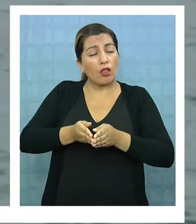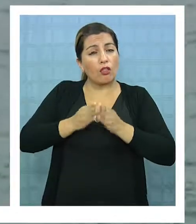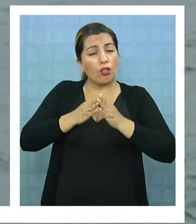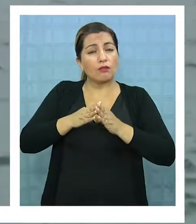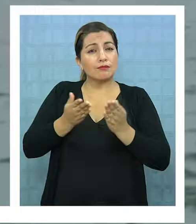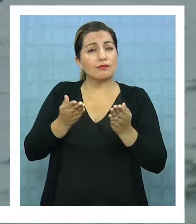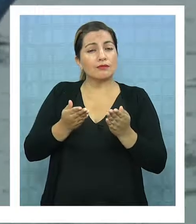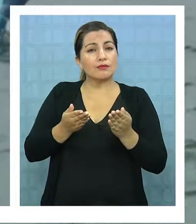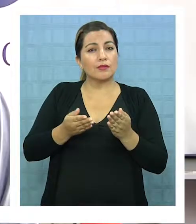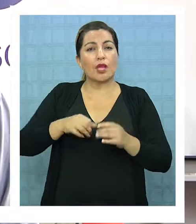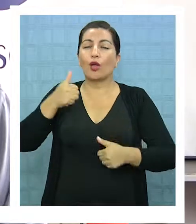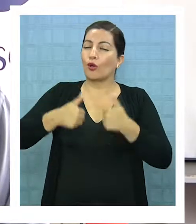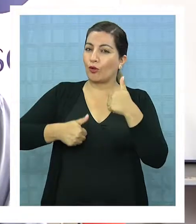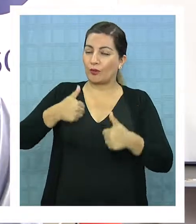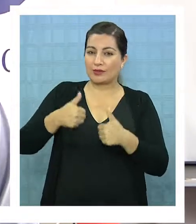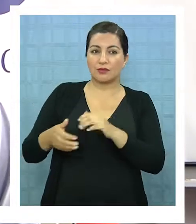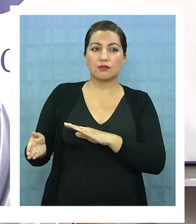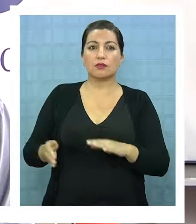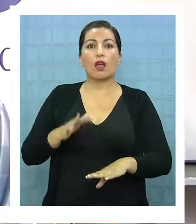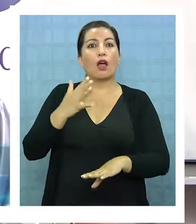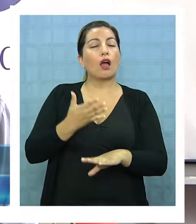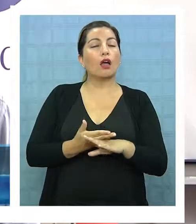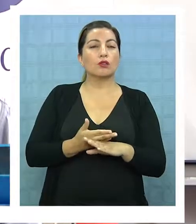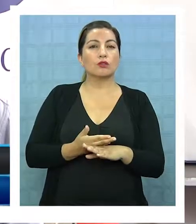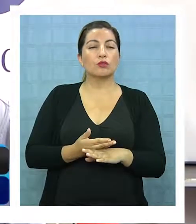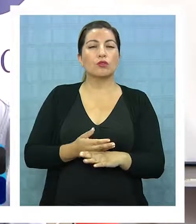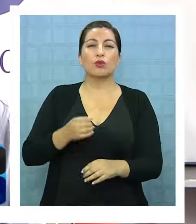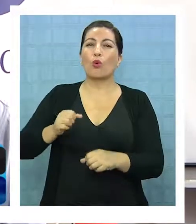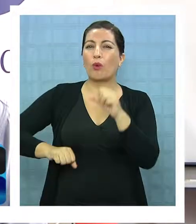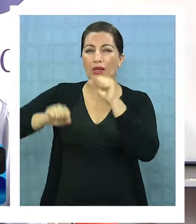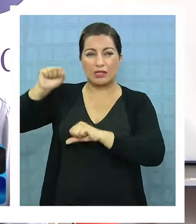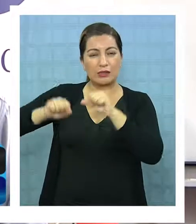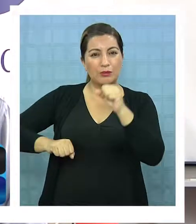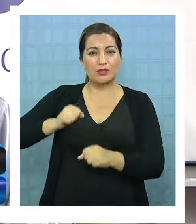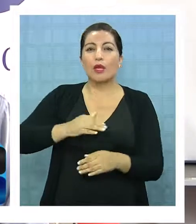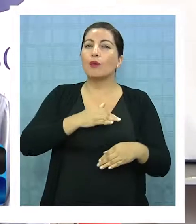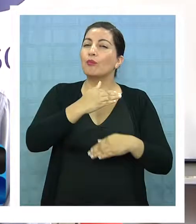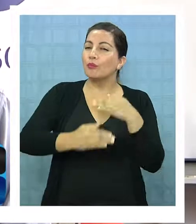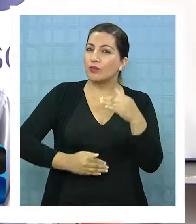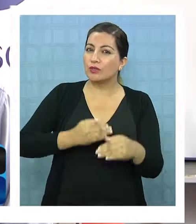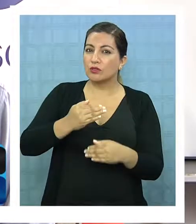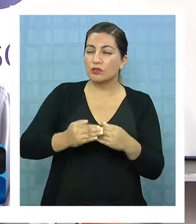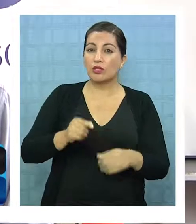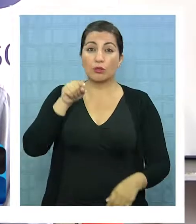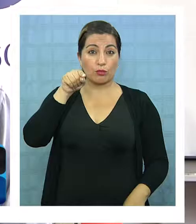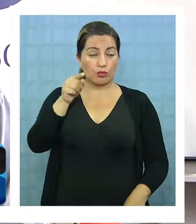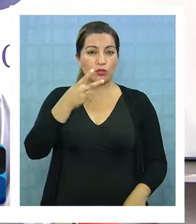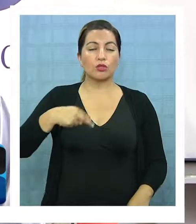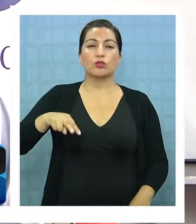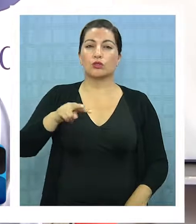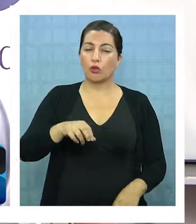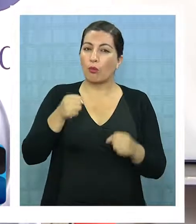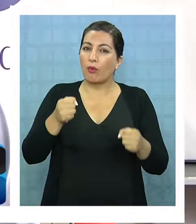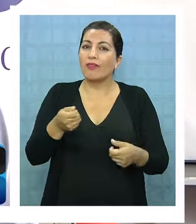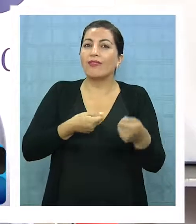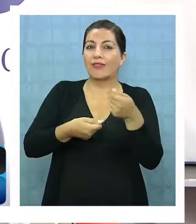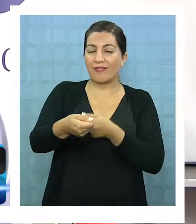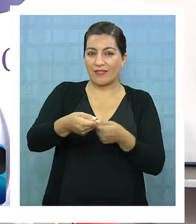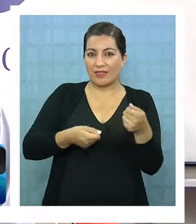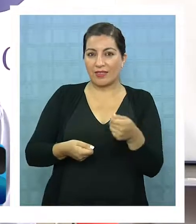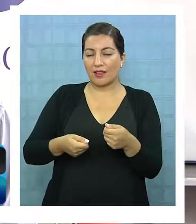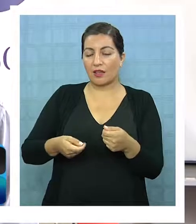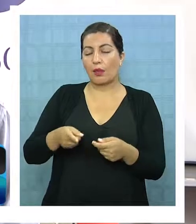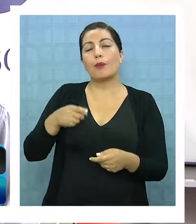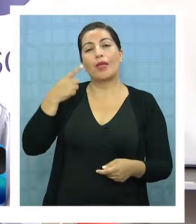a grande escala. Ellos tienen hoy día una planta de proceso y gracias a eso es que nosotros podemos estar vendiendo hoy día los productos,